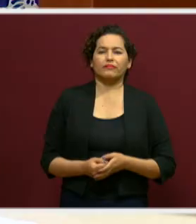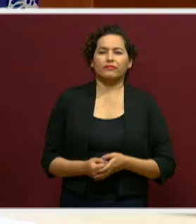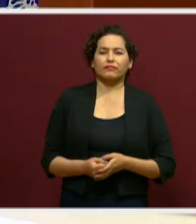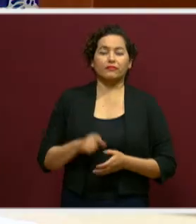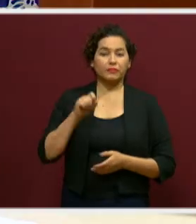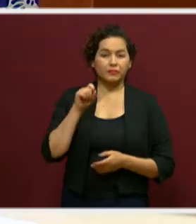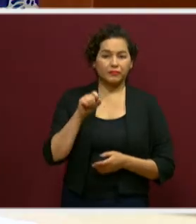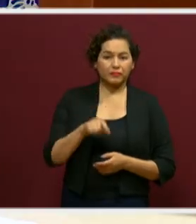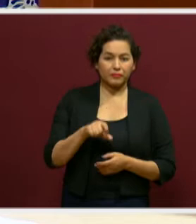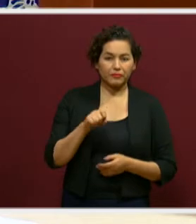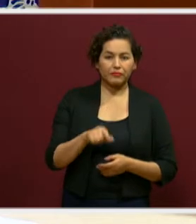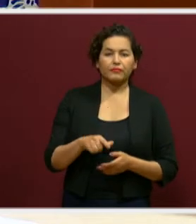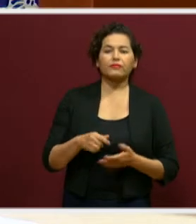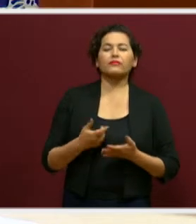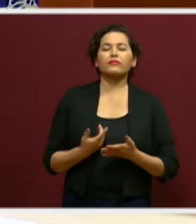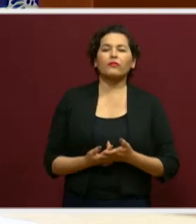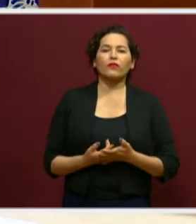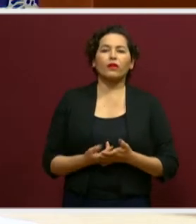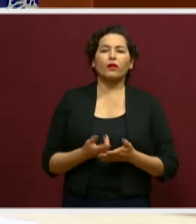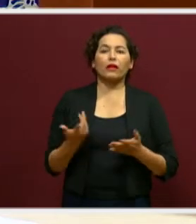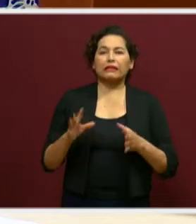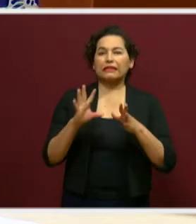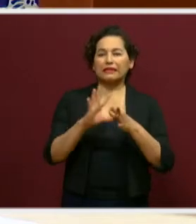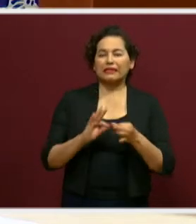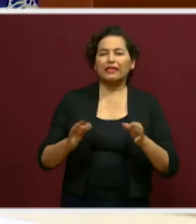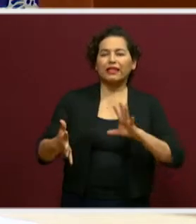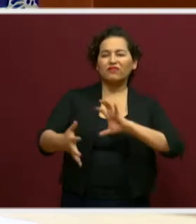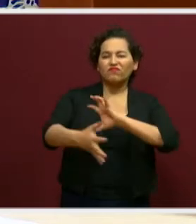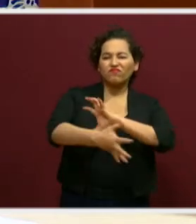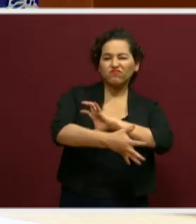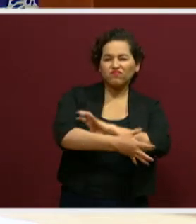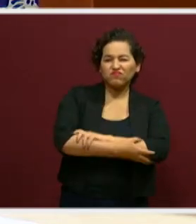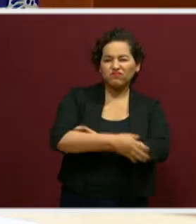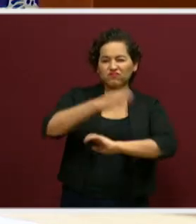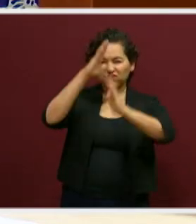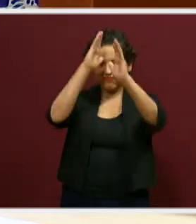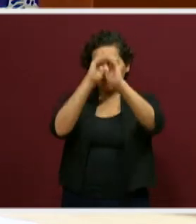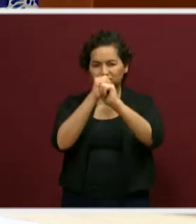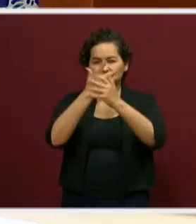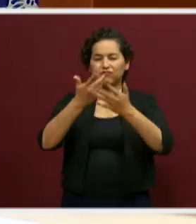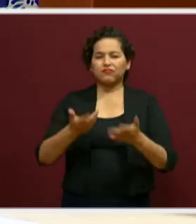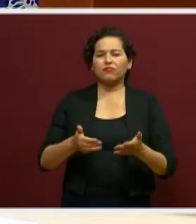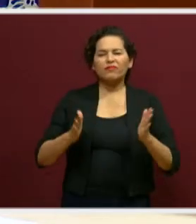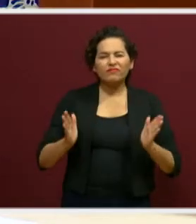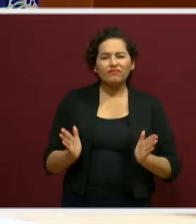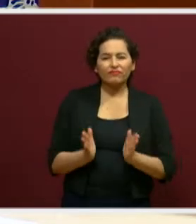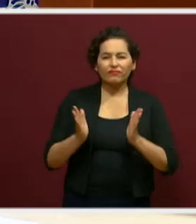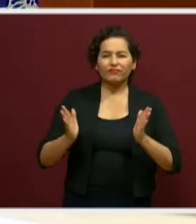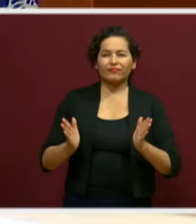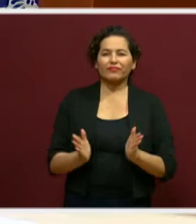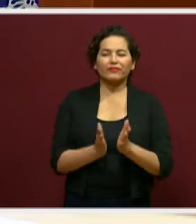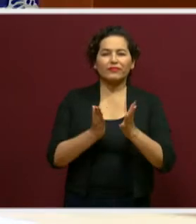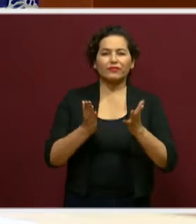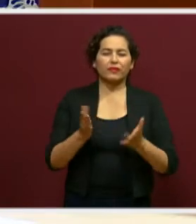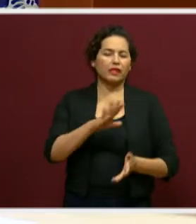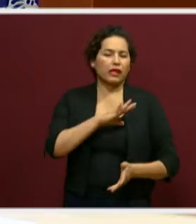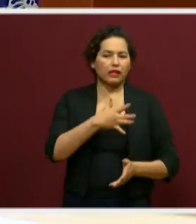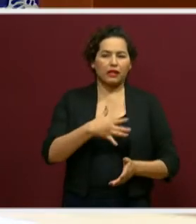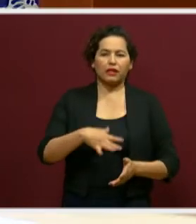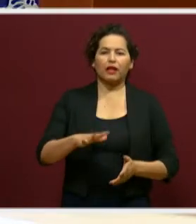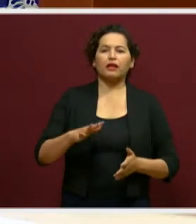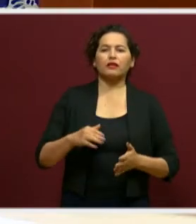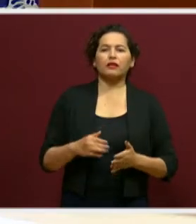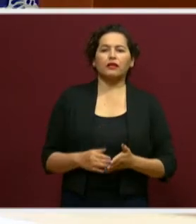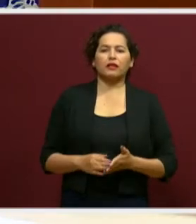reforzar por otro lado el pacto comunitario. Hay que hacer estas acciones de manera general y sobre